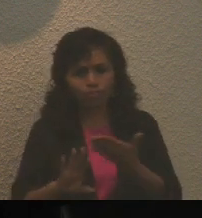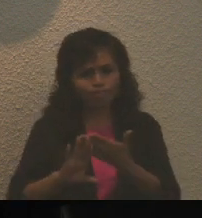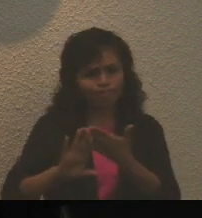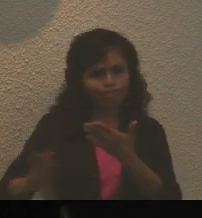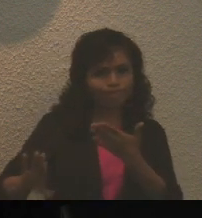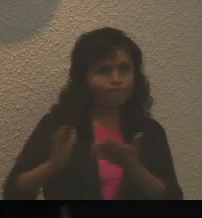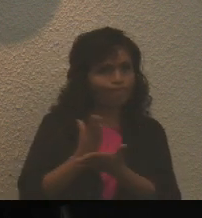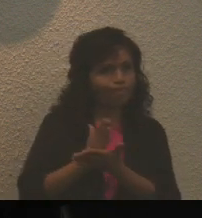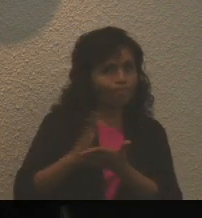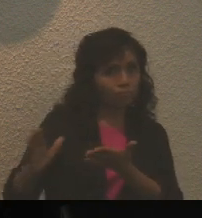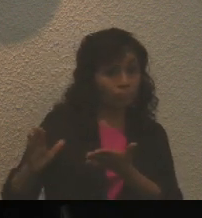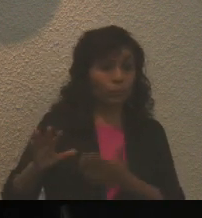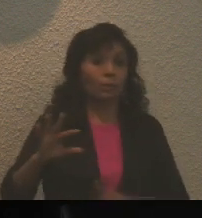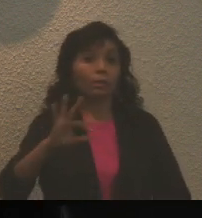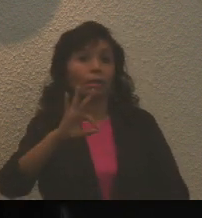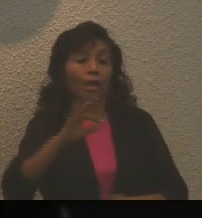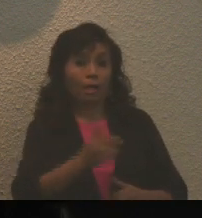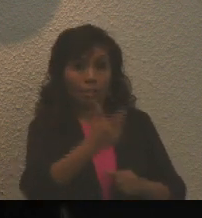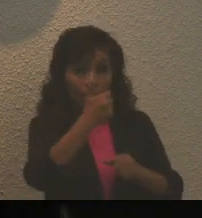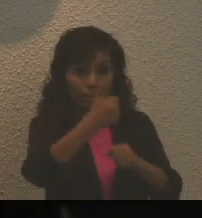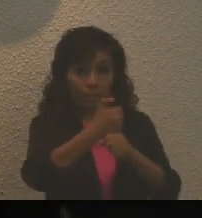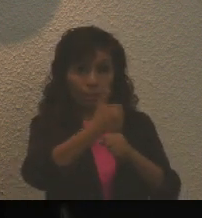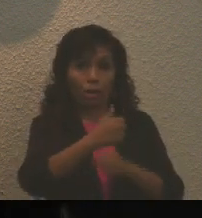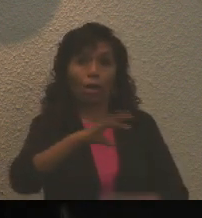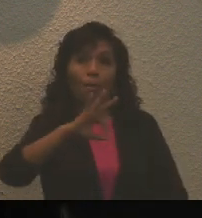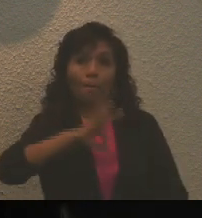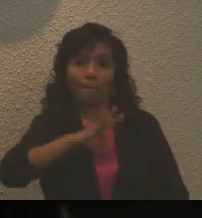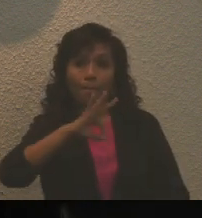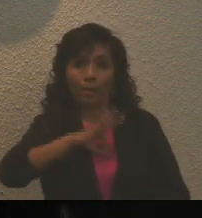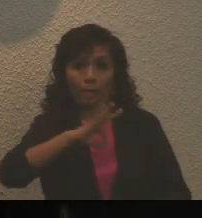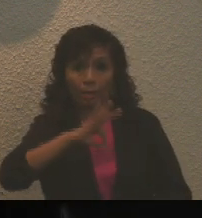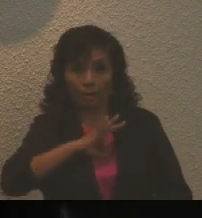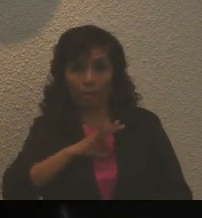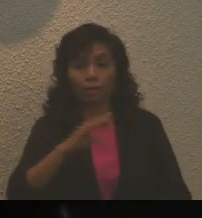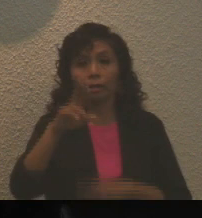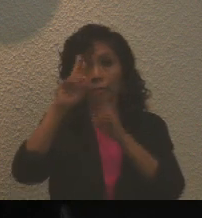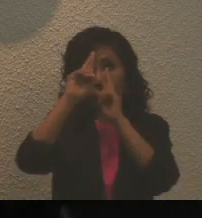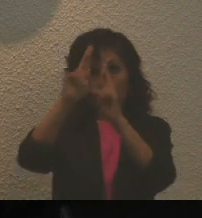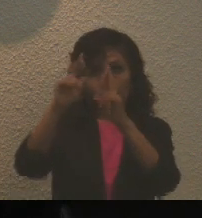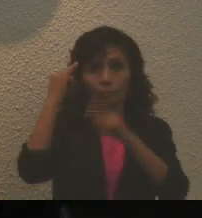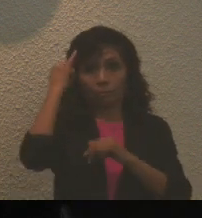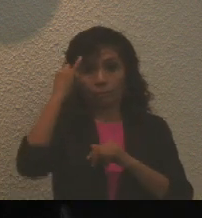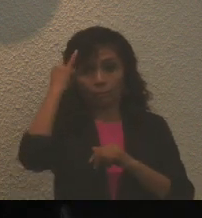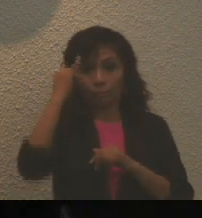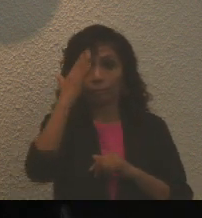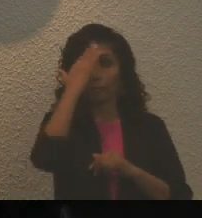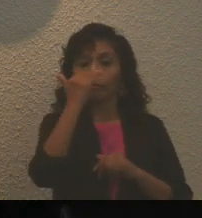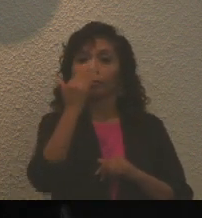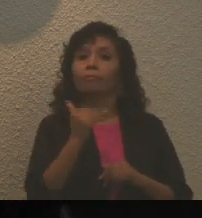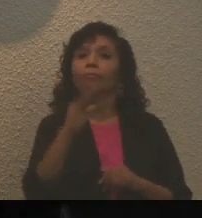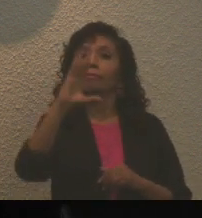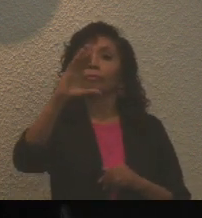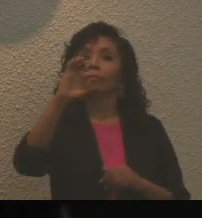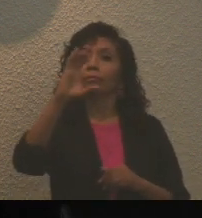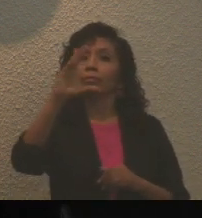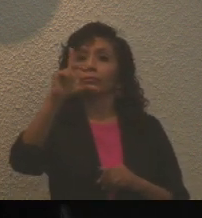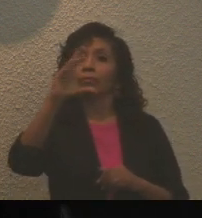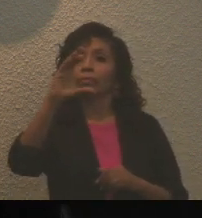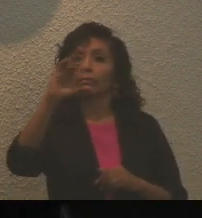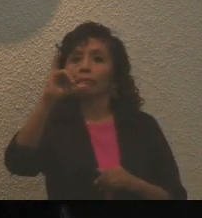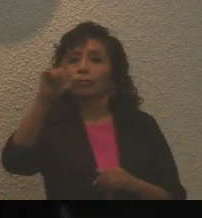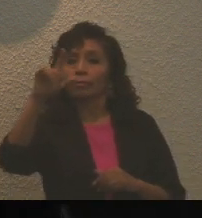Sexto, la entrega de la medalla al mérito indígena maya Cecilio Chi en su edición del año